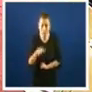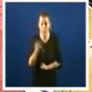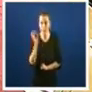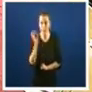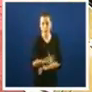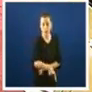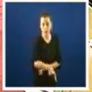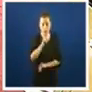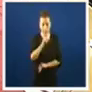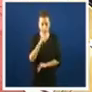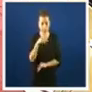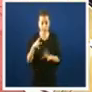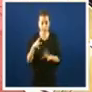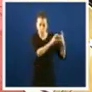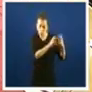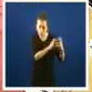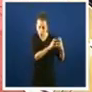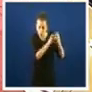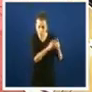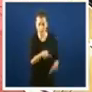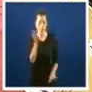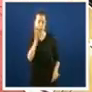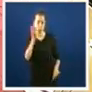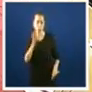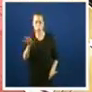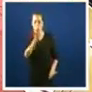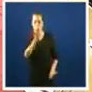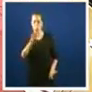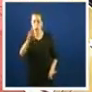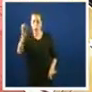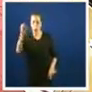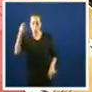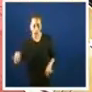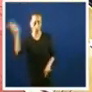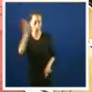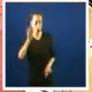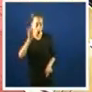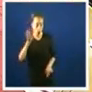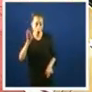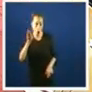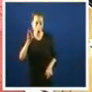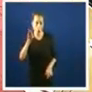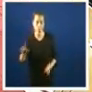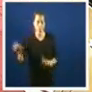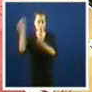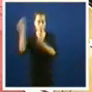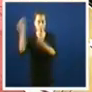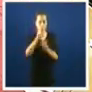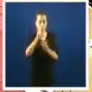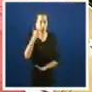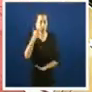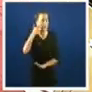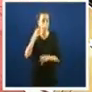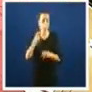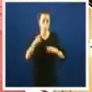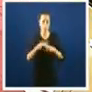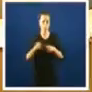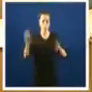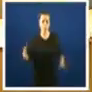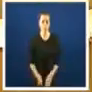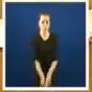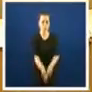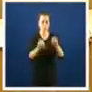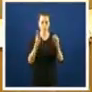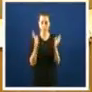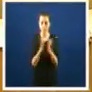Se son cómplices do corrupto señor Rogelio Martínez Ou se defenden a honestidade en política Não não ocupa